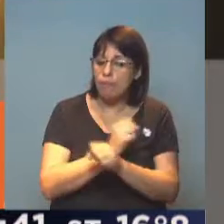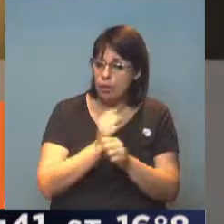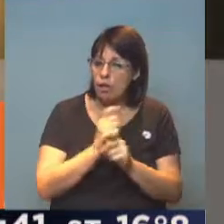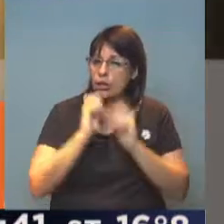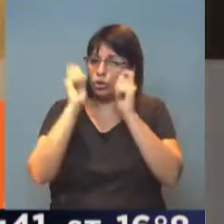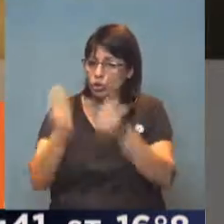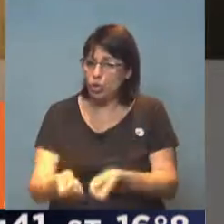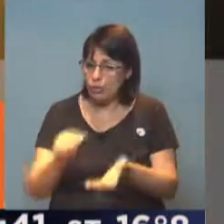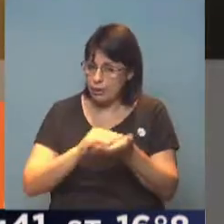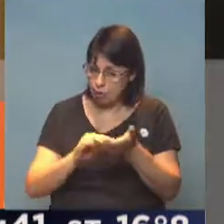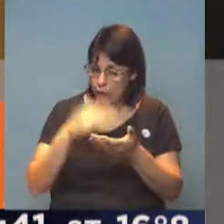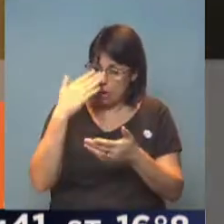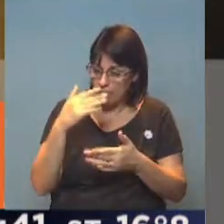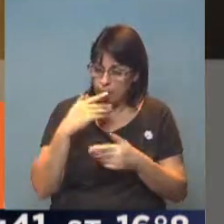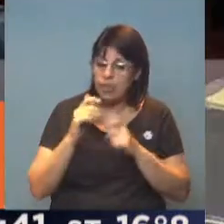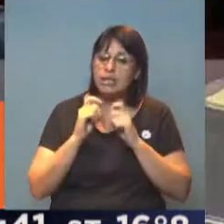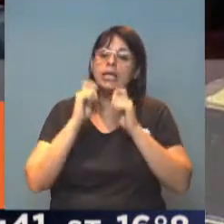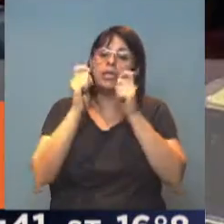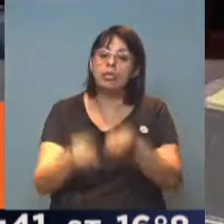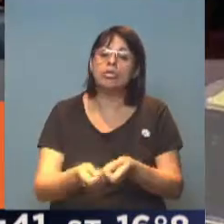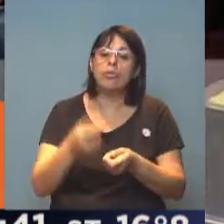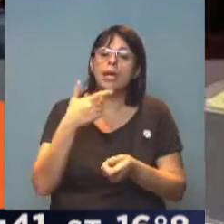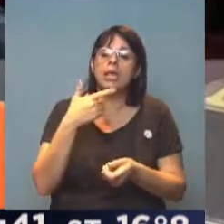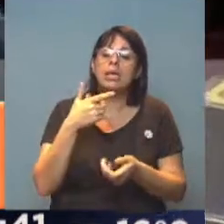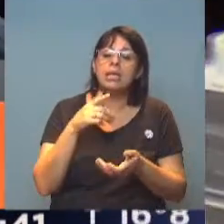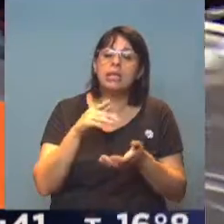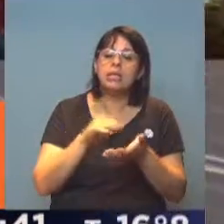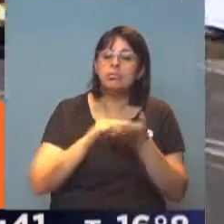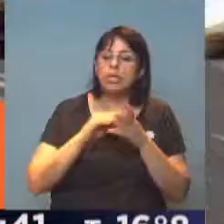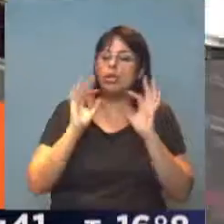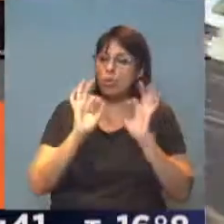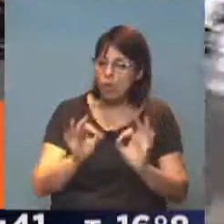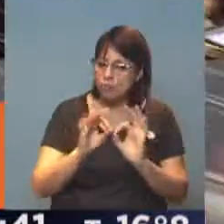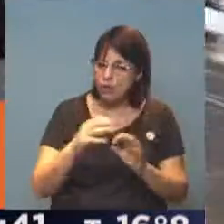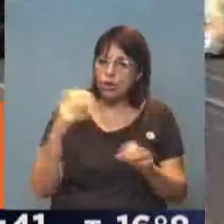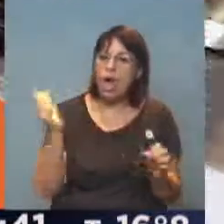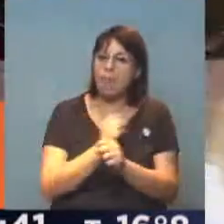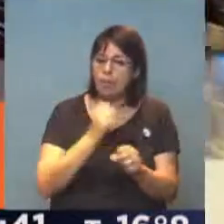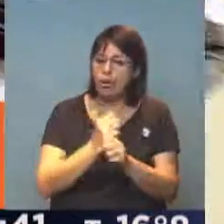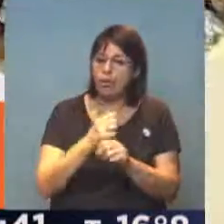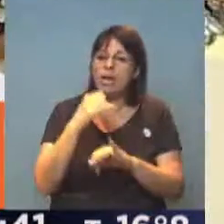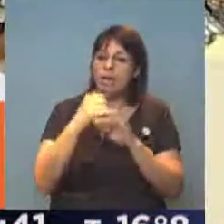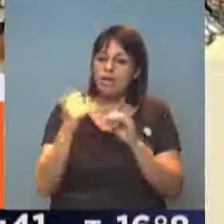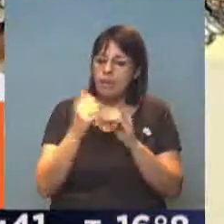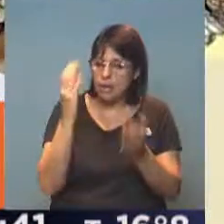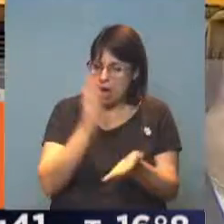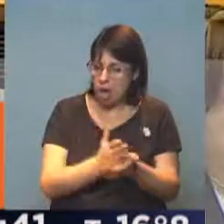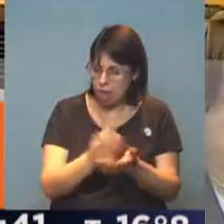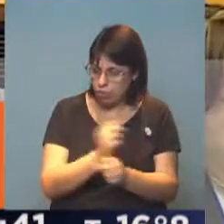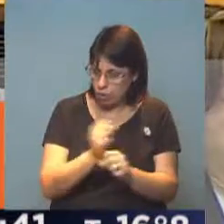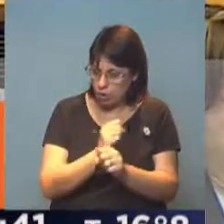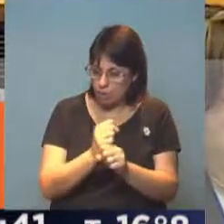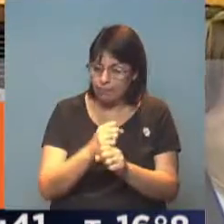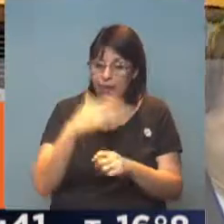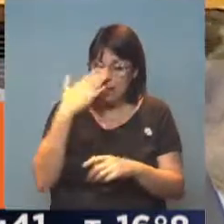la Cámara Baja y luego será también el plenario de la Cámara de Diputados quien le dé la media sanción a esta iniciativa y posiblemente